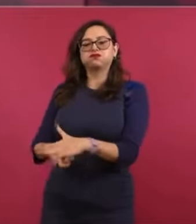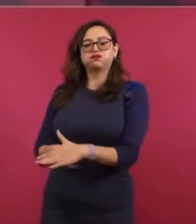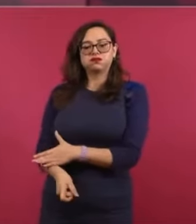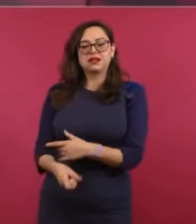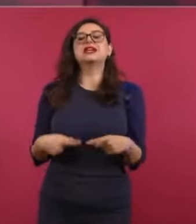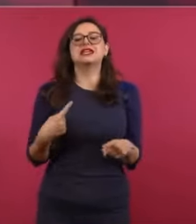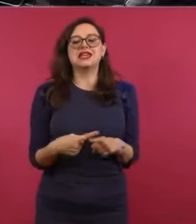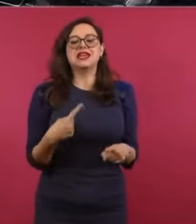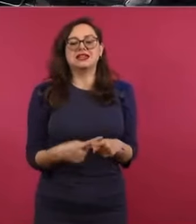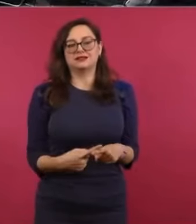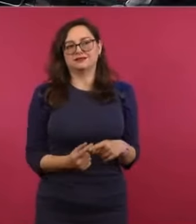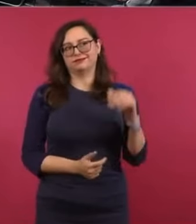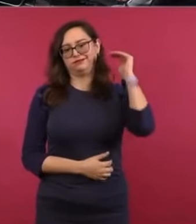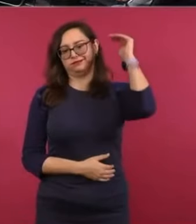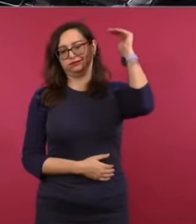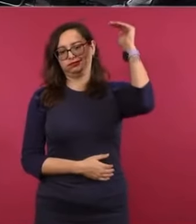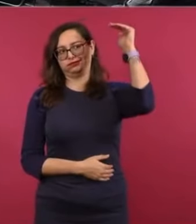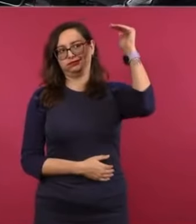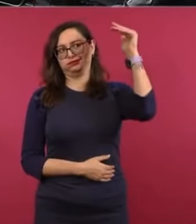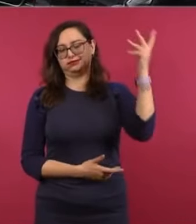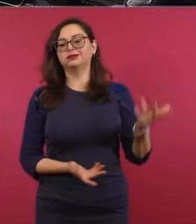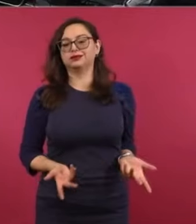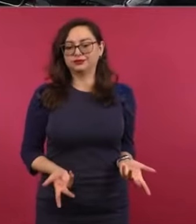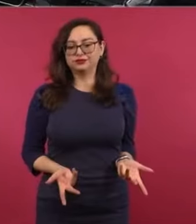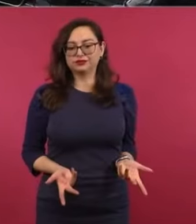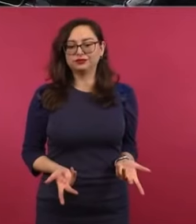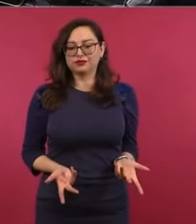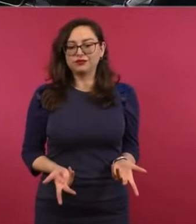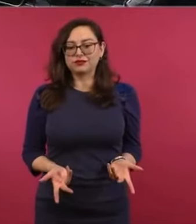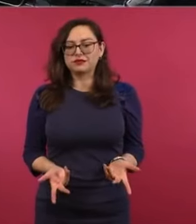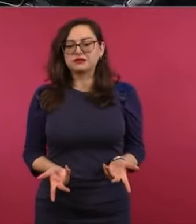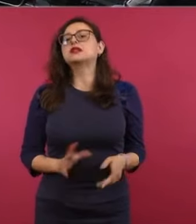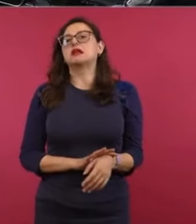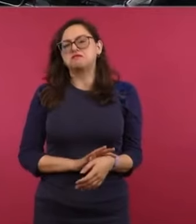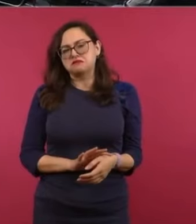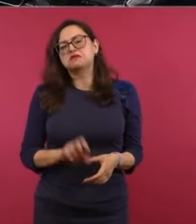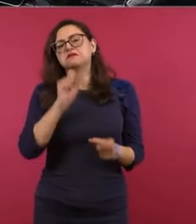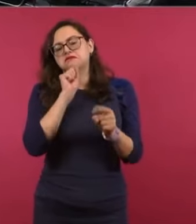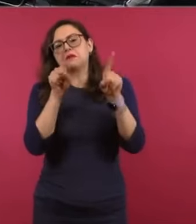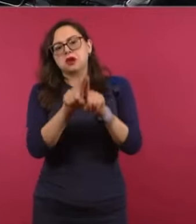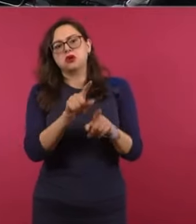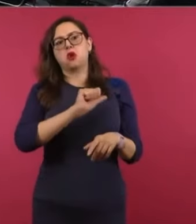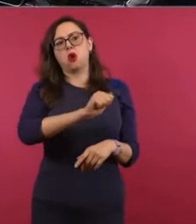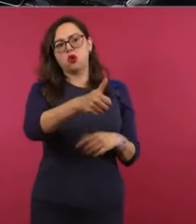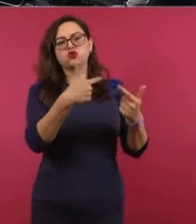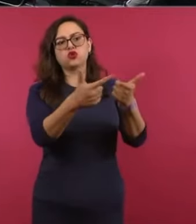Porque hay una parte que tiene que ver con lo ideológico, no es el conservadurismo, que ha existido siempre en nuestro país.